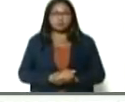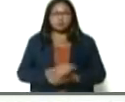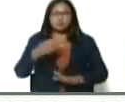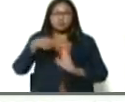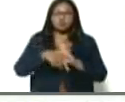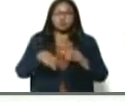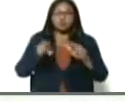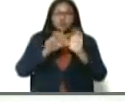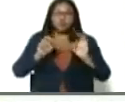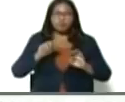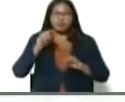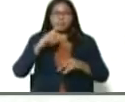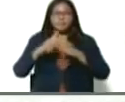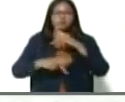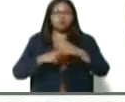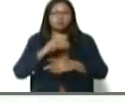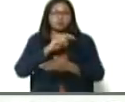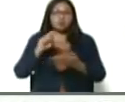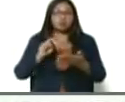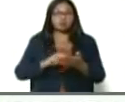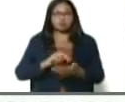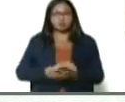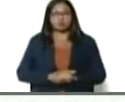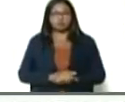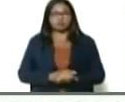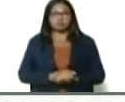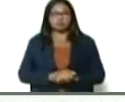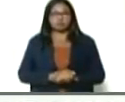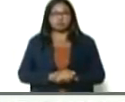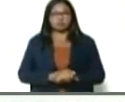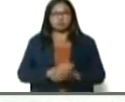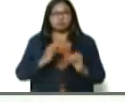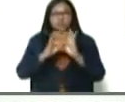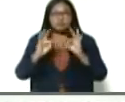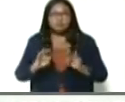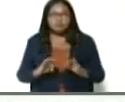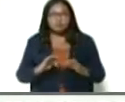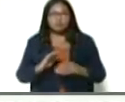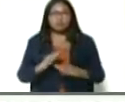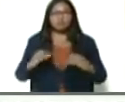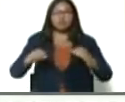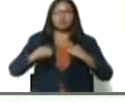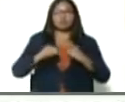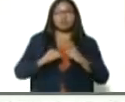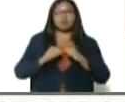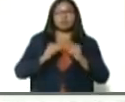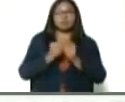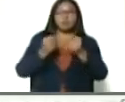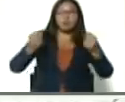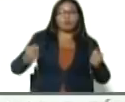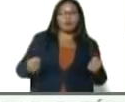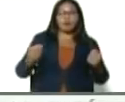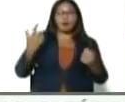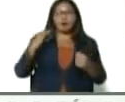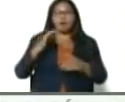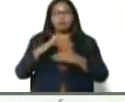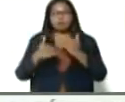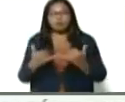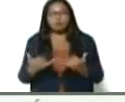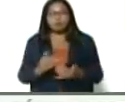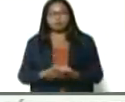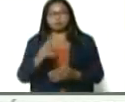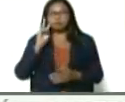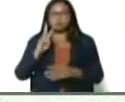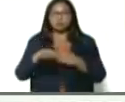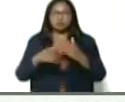la producción nacional. A pesar de las complejidades, a pesar del bloqueo, una vez más, presidente, le estamos pasando por